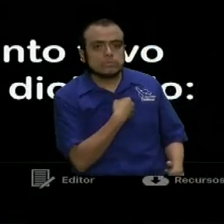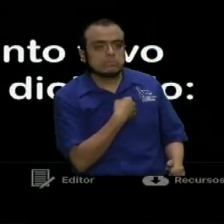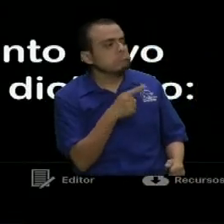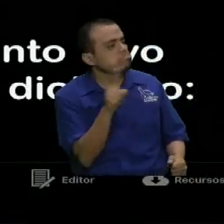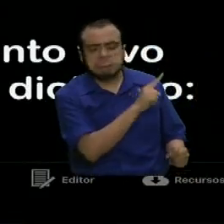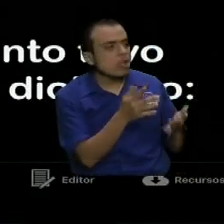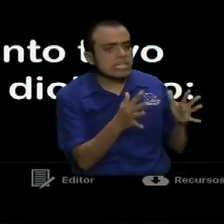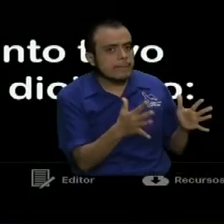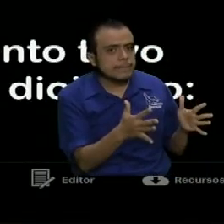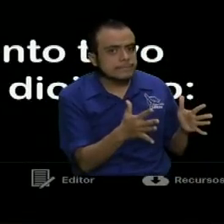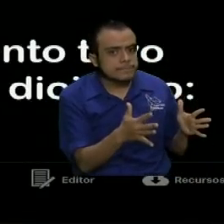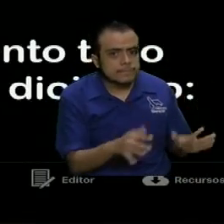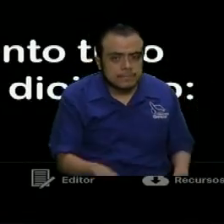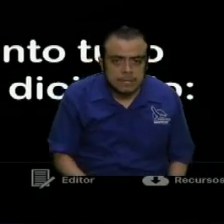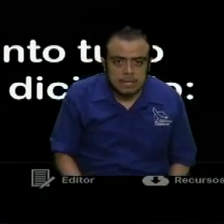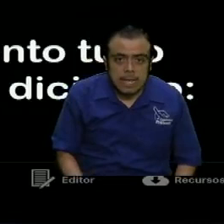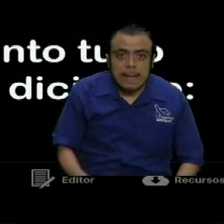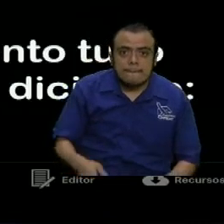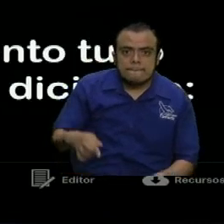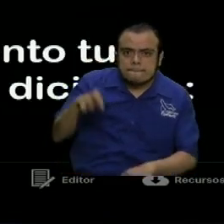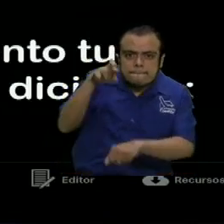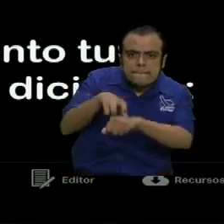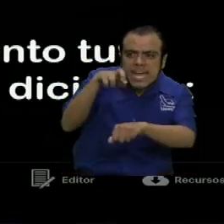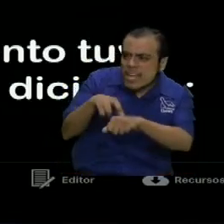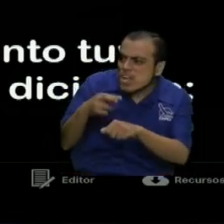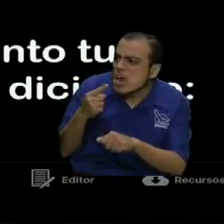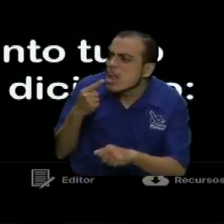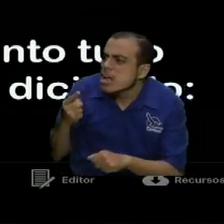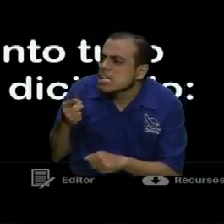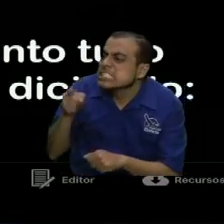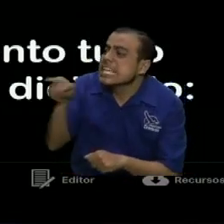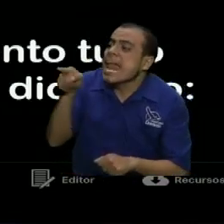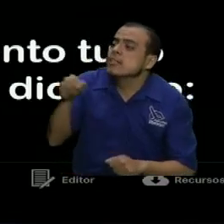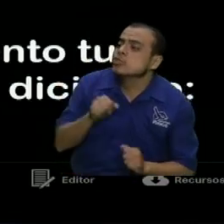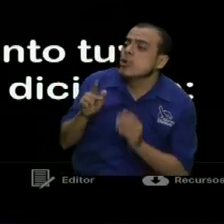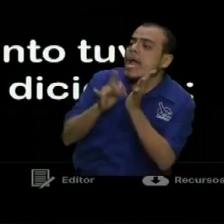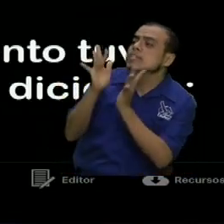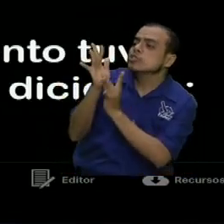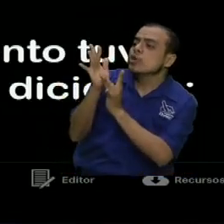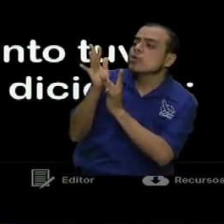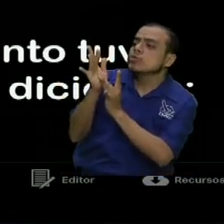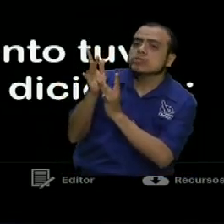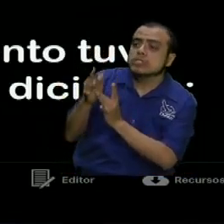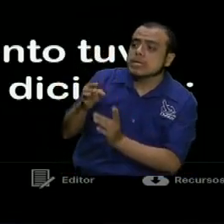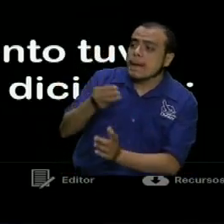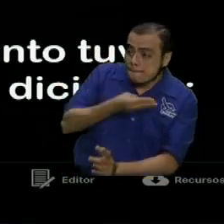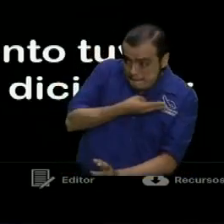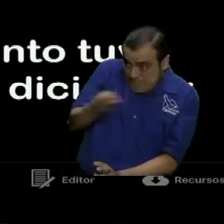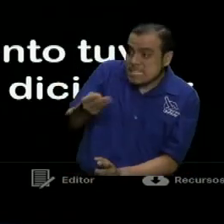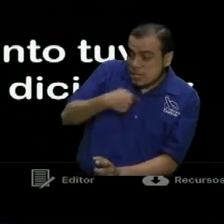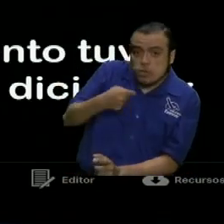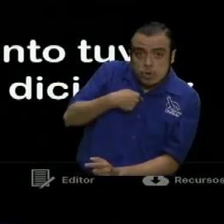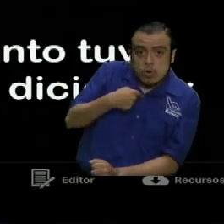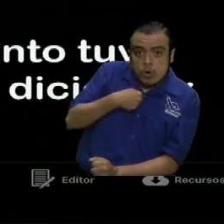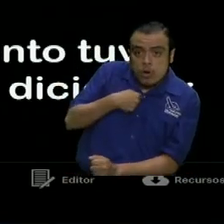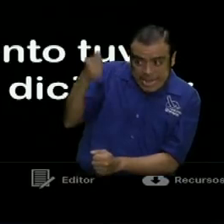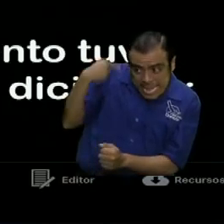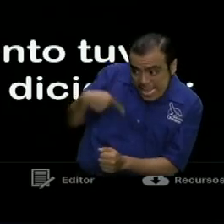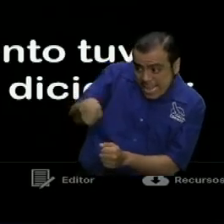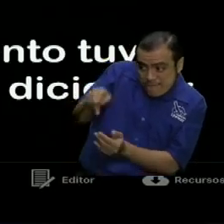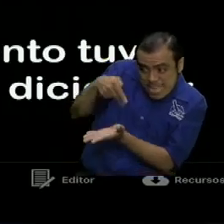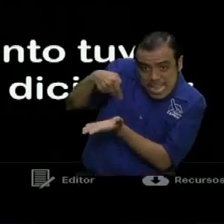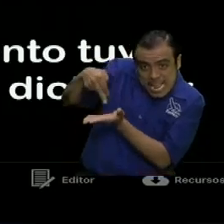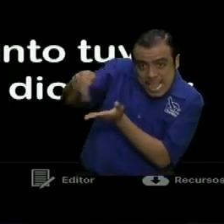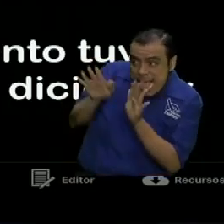no temáis. Respondiéndole, Pedro dijo, Señor, si eres tú, mándame que vaya a ti sobre